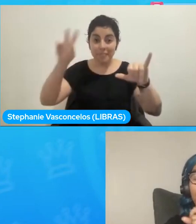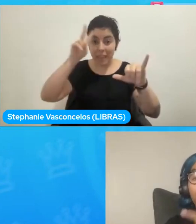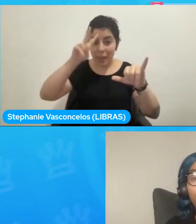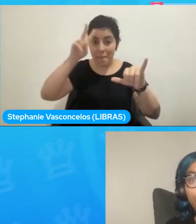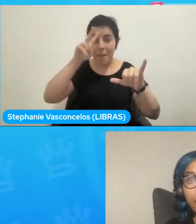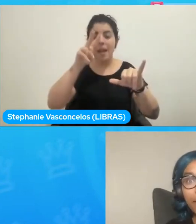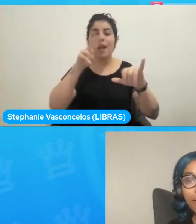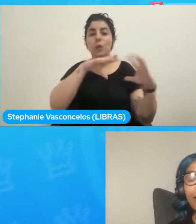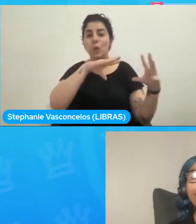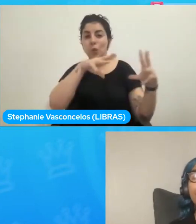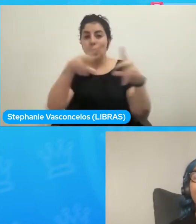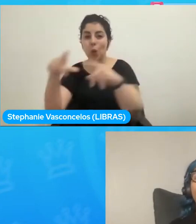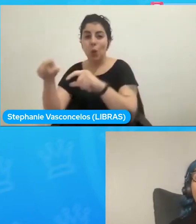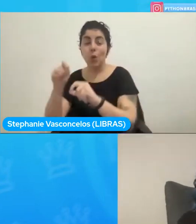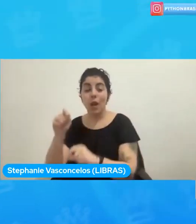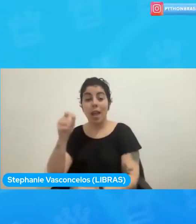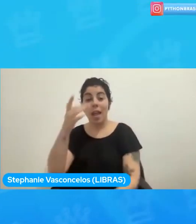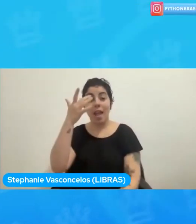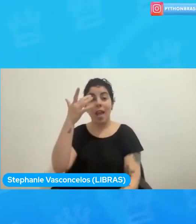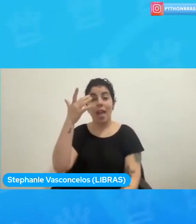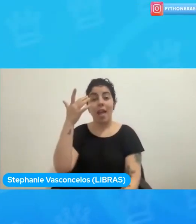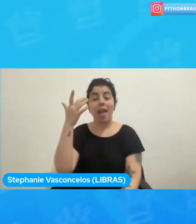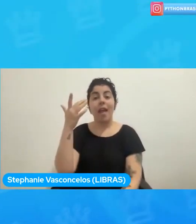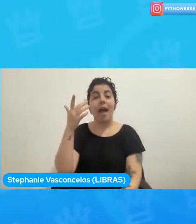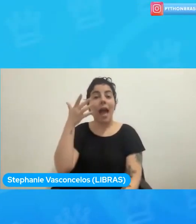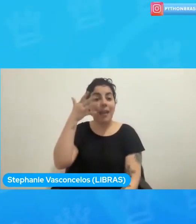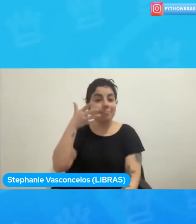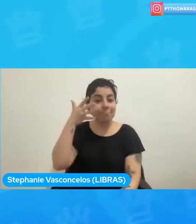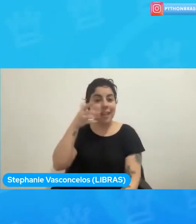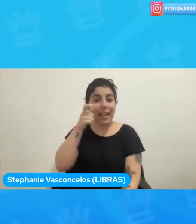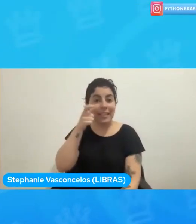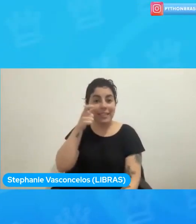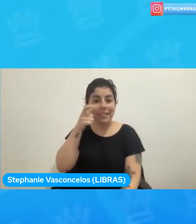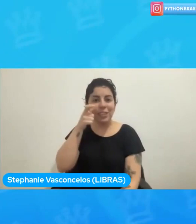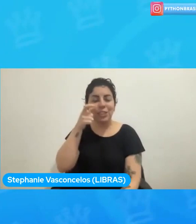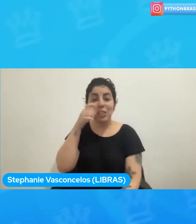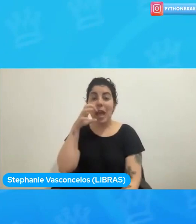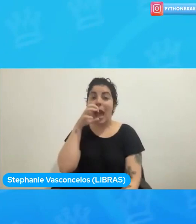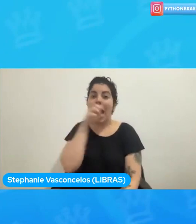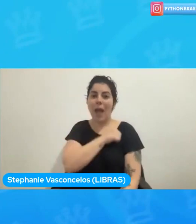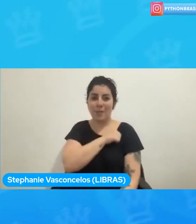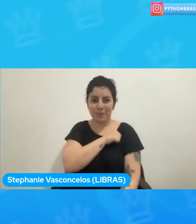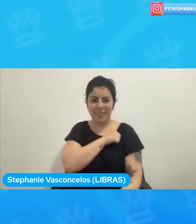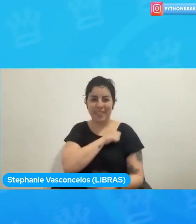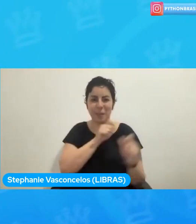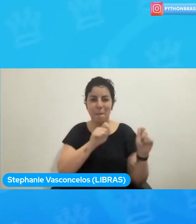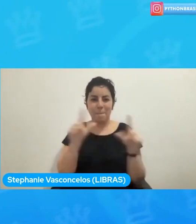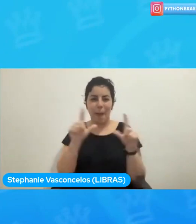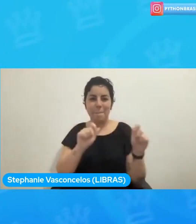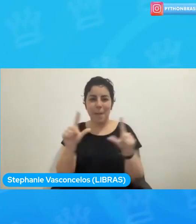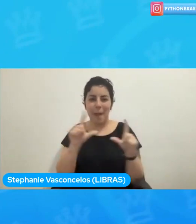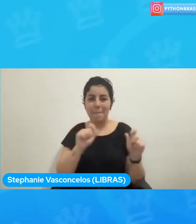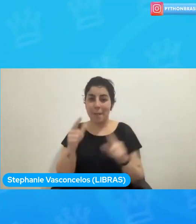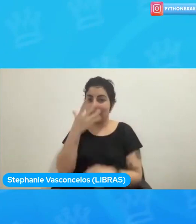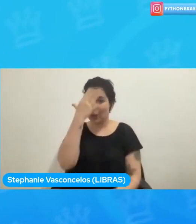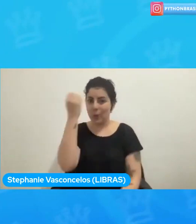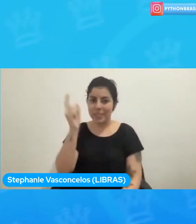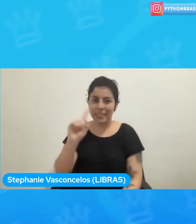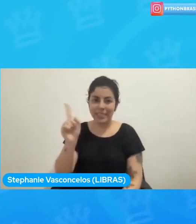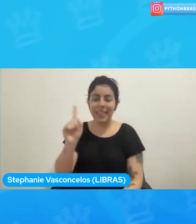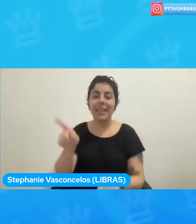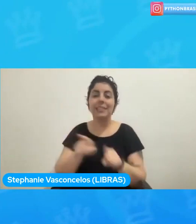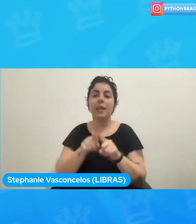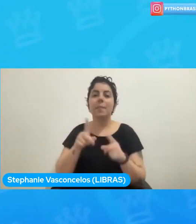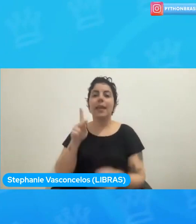todos que no olviden de asistir a las charlas Relámpago luego de esta charla y asistir a los Keynotes de la noche